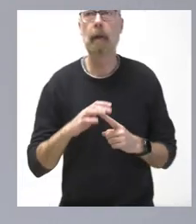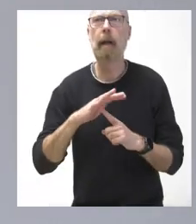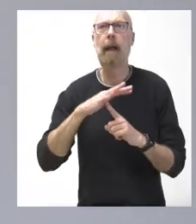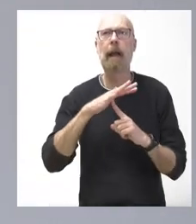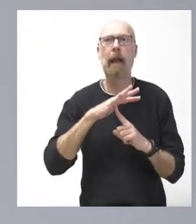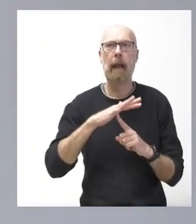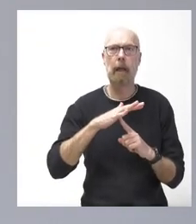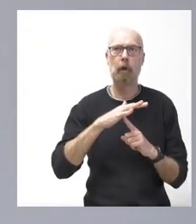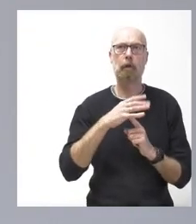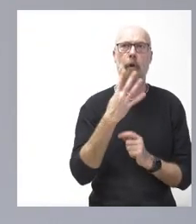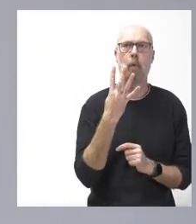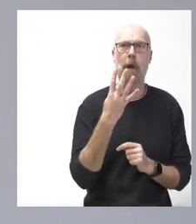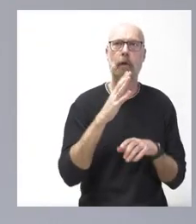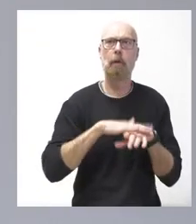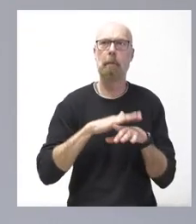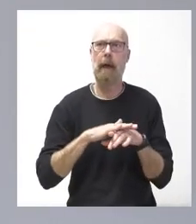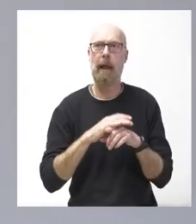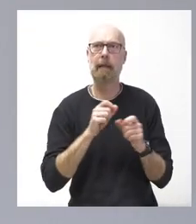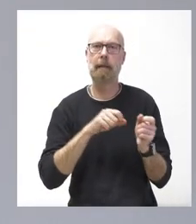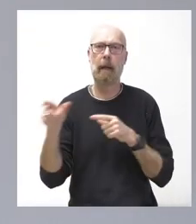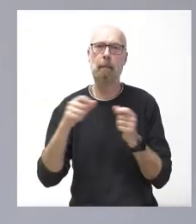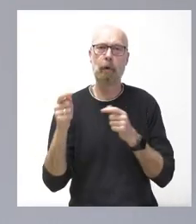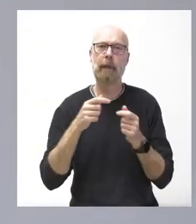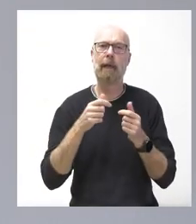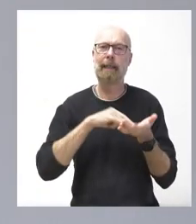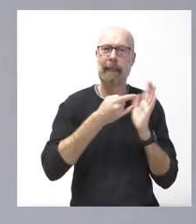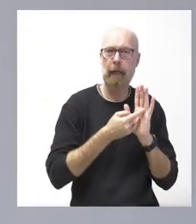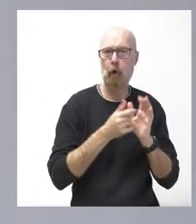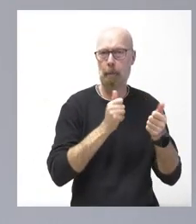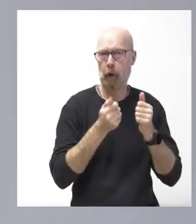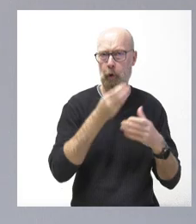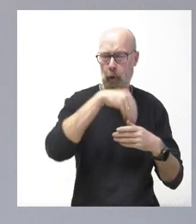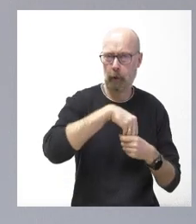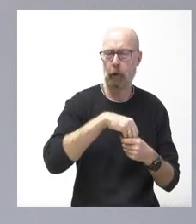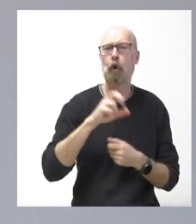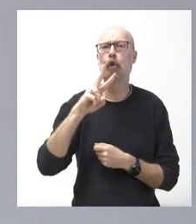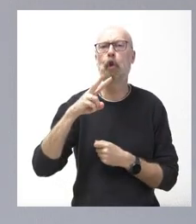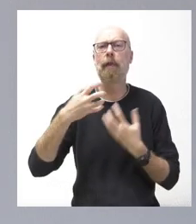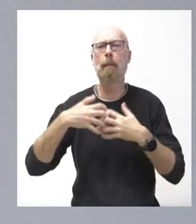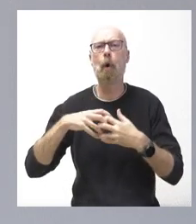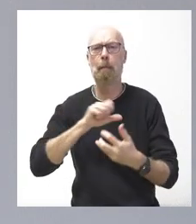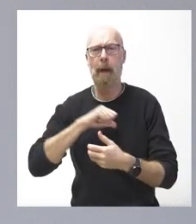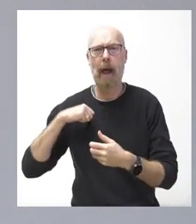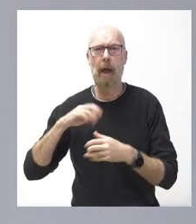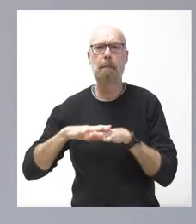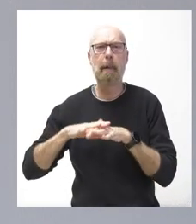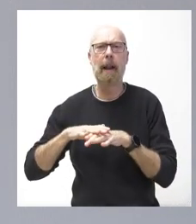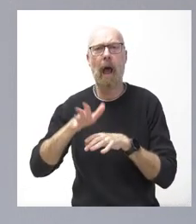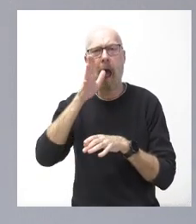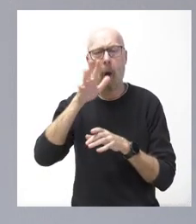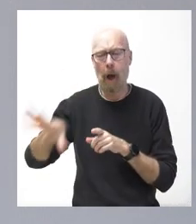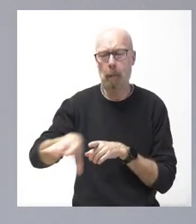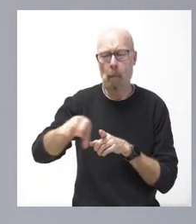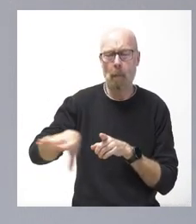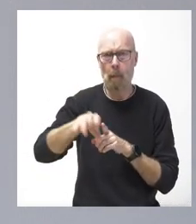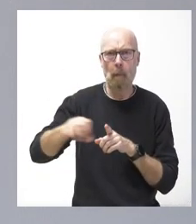el técnico y el piloto de cada uno de ellos. Doce autobombas, que sirven también, repito, para bombear y para sacar agua